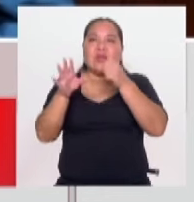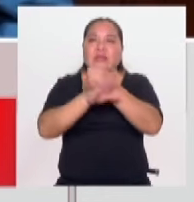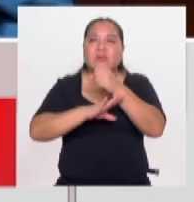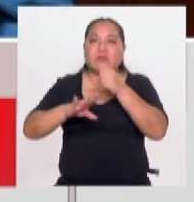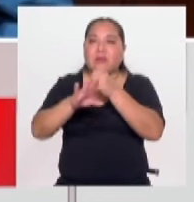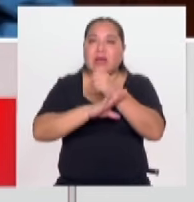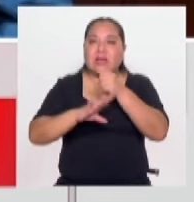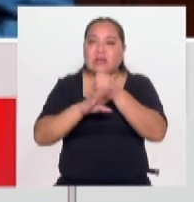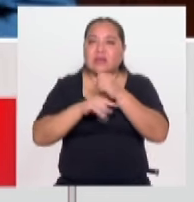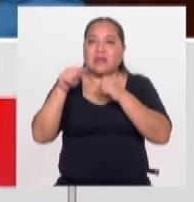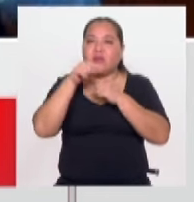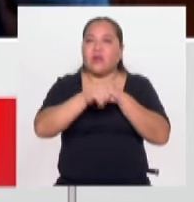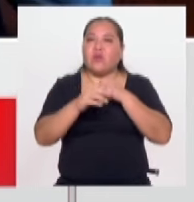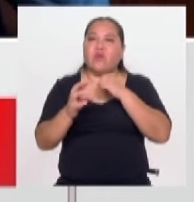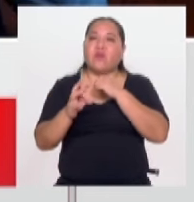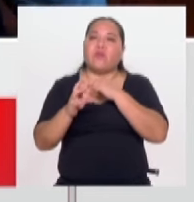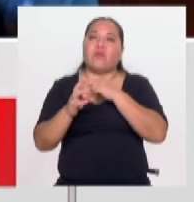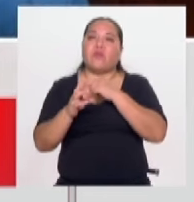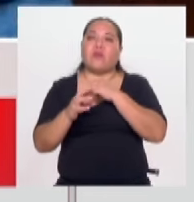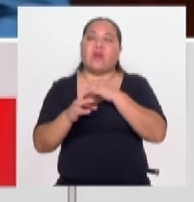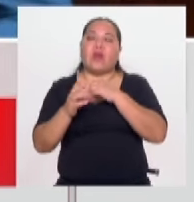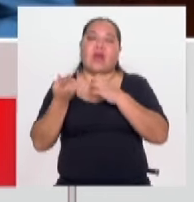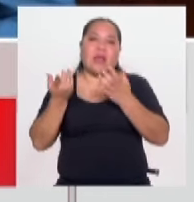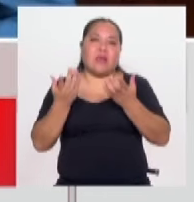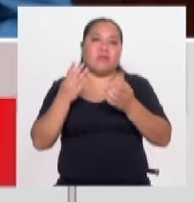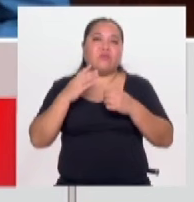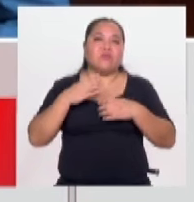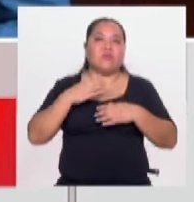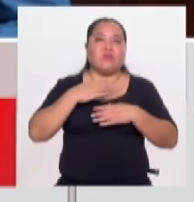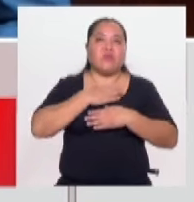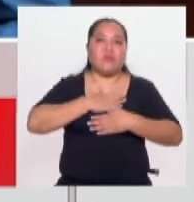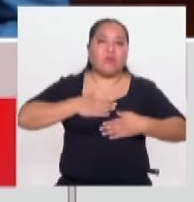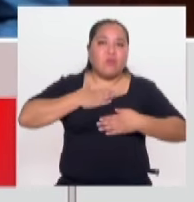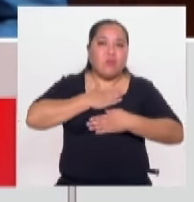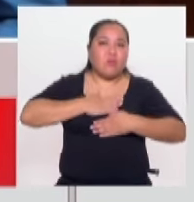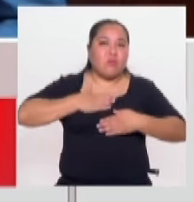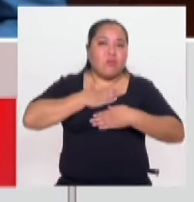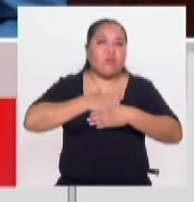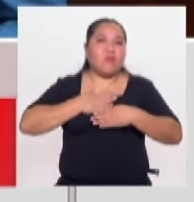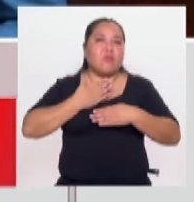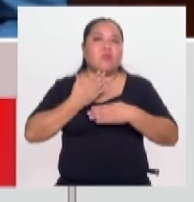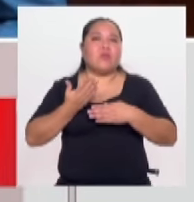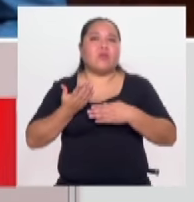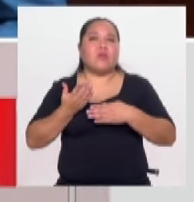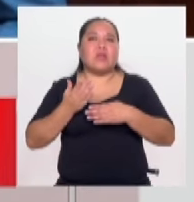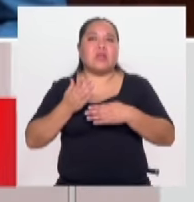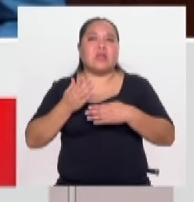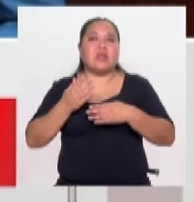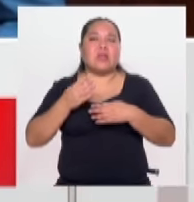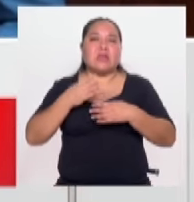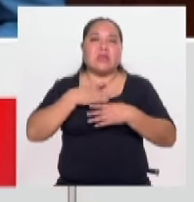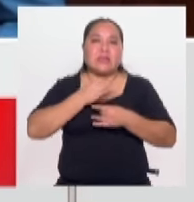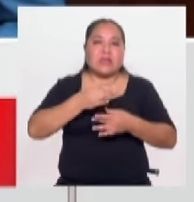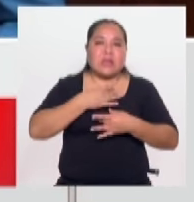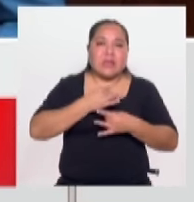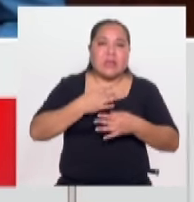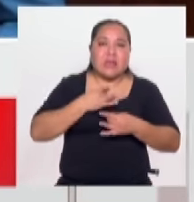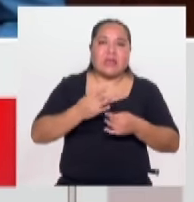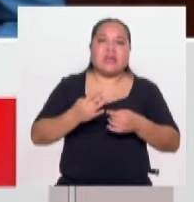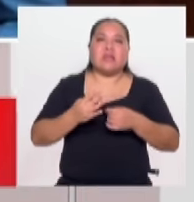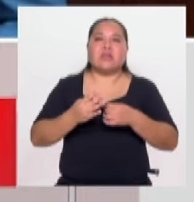país en general? Hay voluntad política, pero ¿cómo vamos en el tema de presupuesto, en el tema de la lucha frente al narcotráfico,